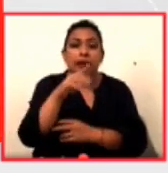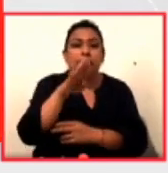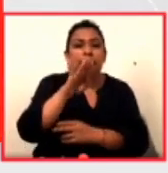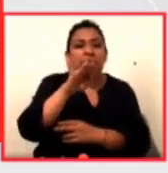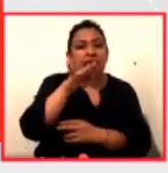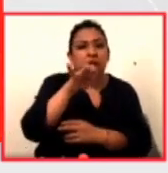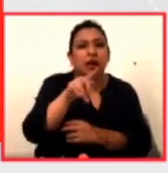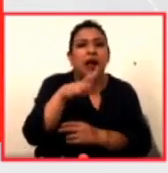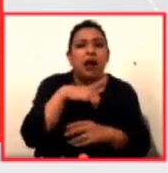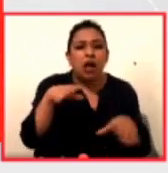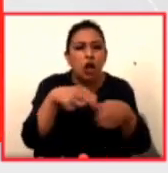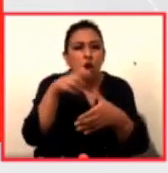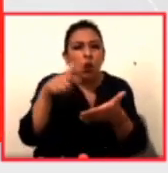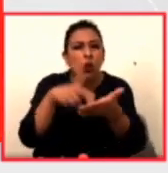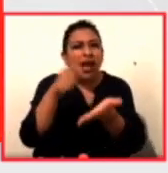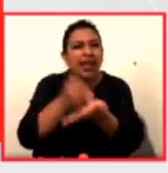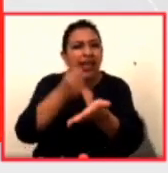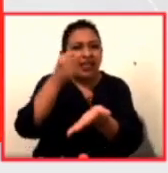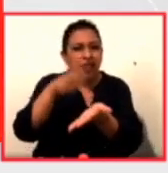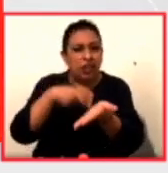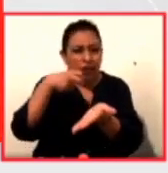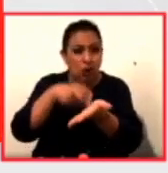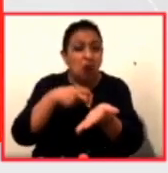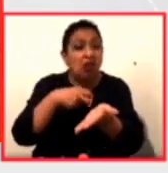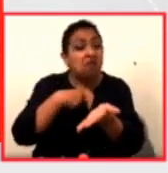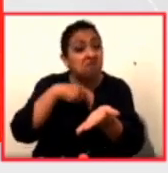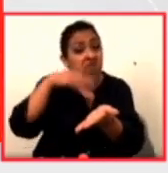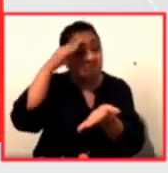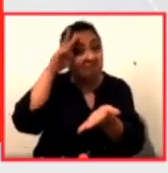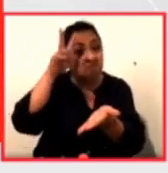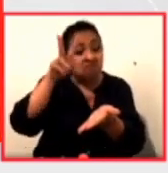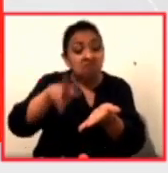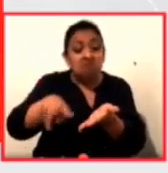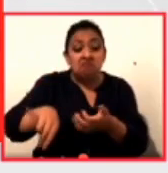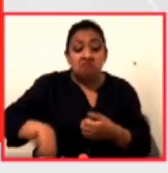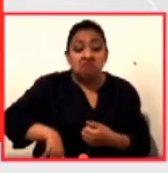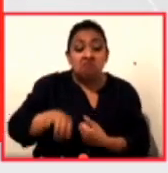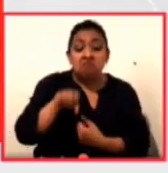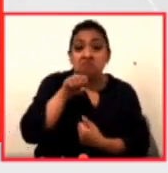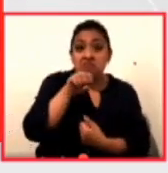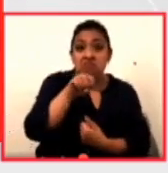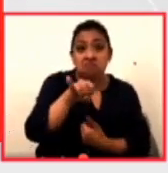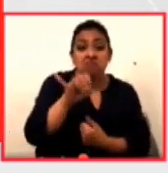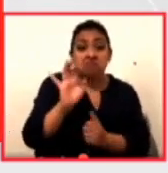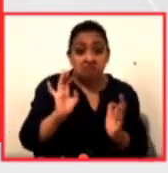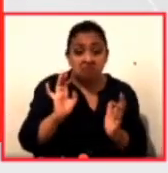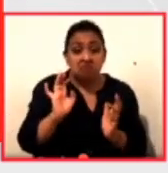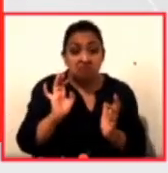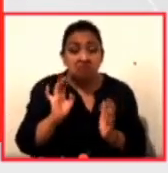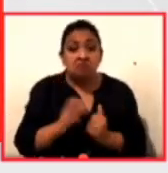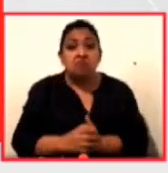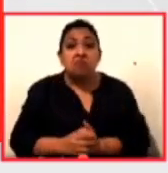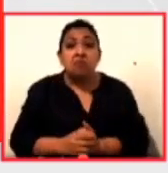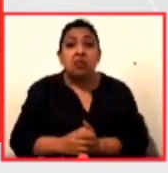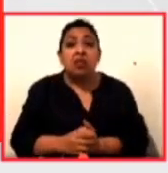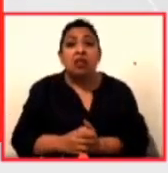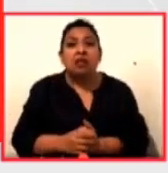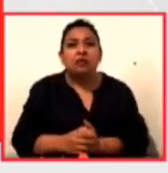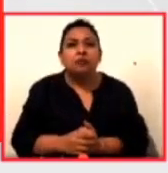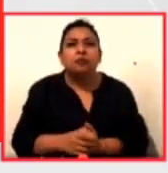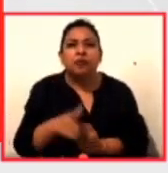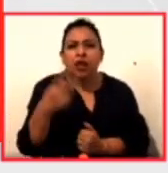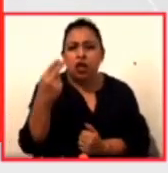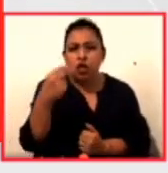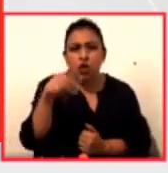espacio editorial que me parece muy interesante. Así se llama